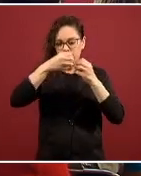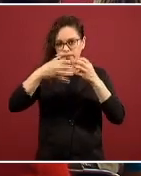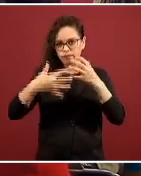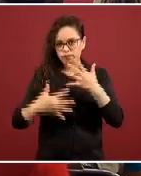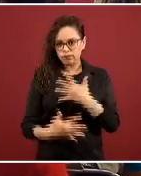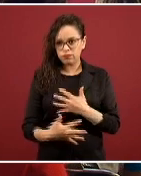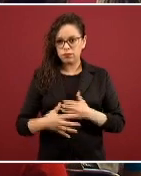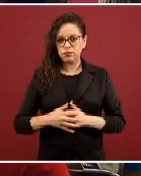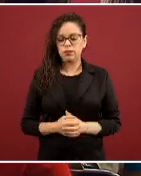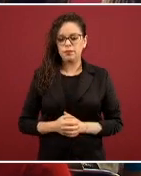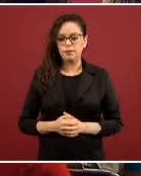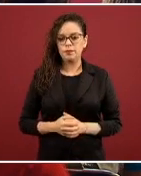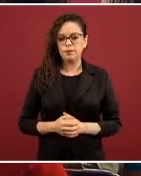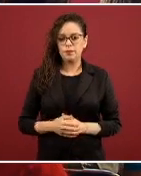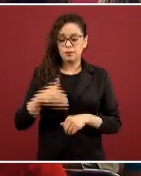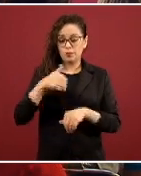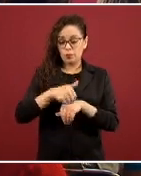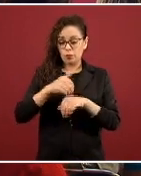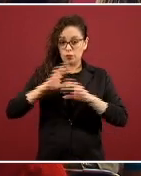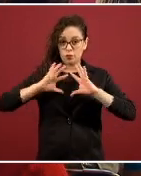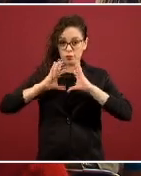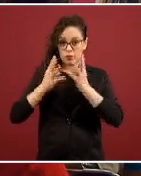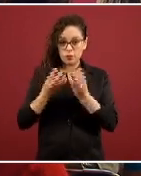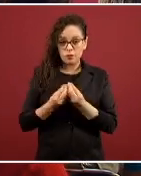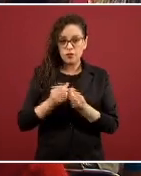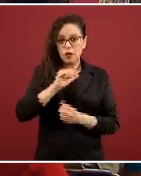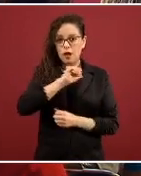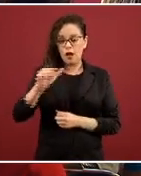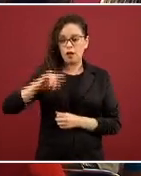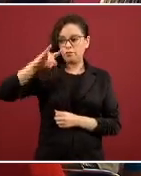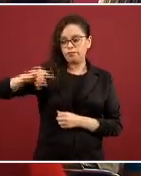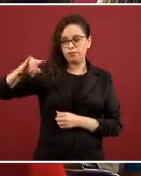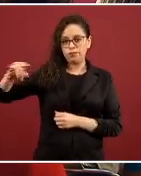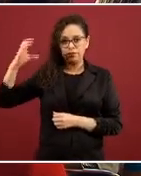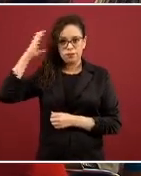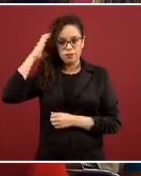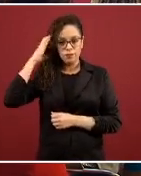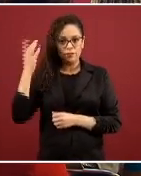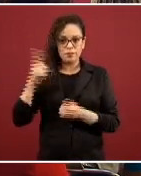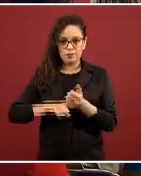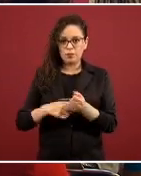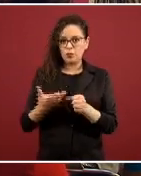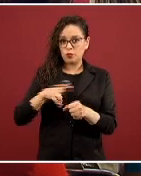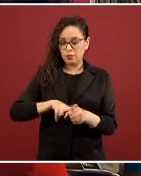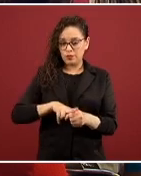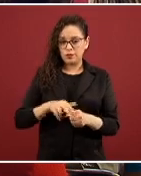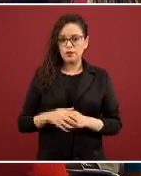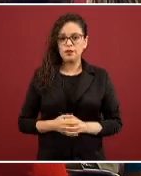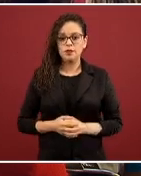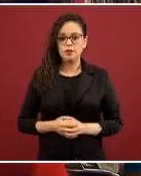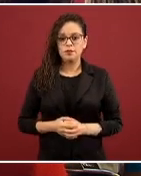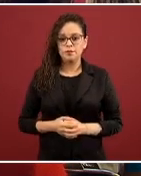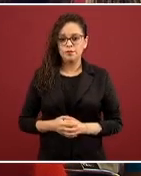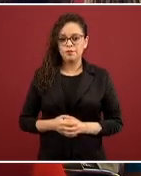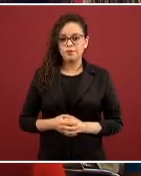federativa el número total de camas hospitalarias, el número total de camas que pueden ser